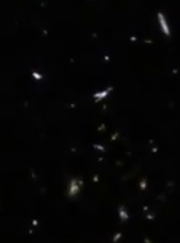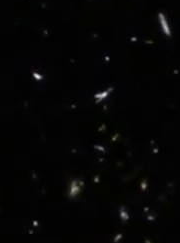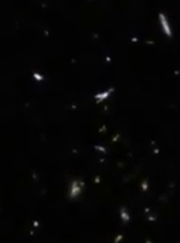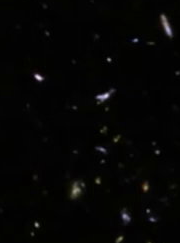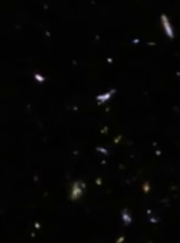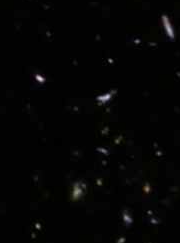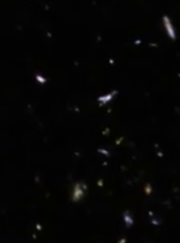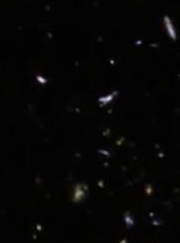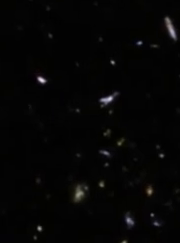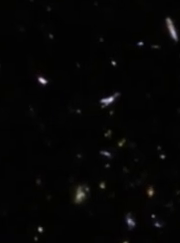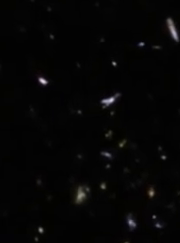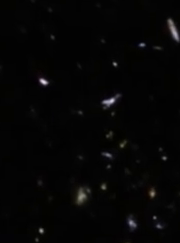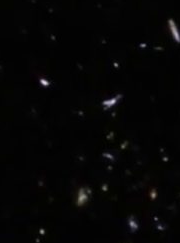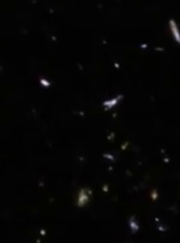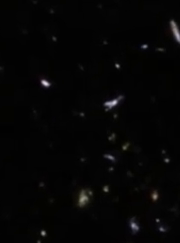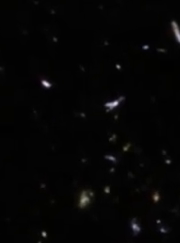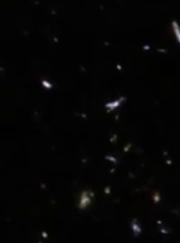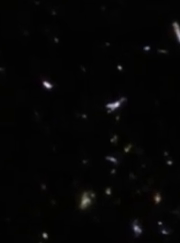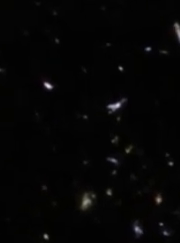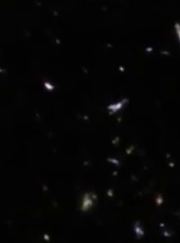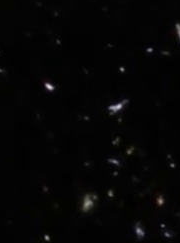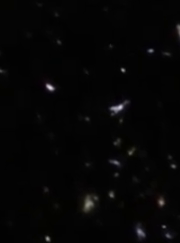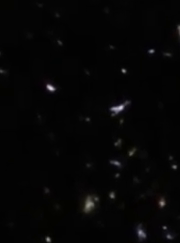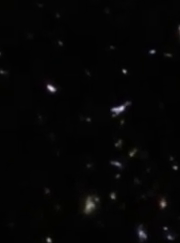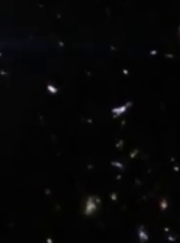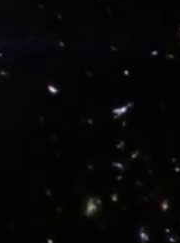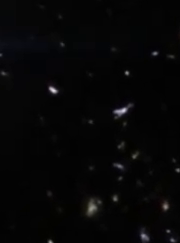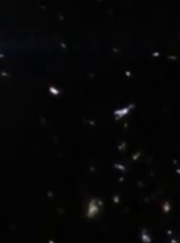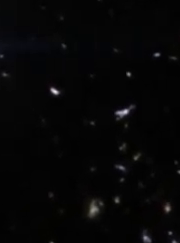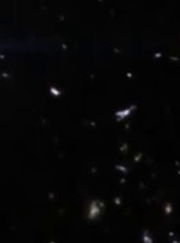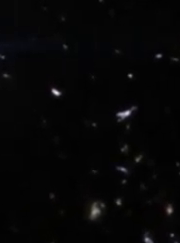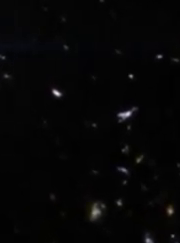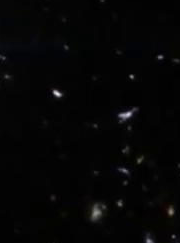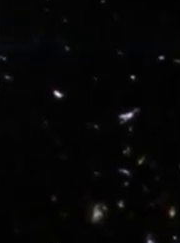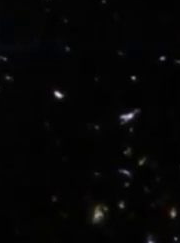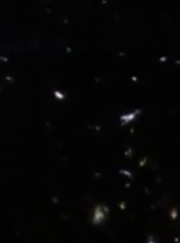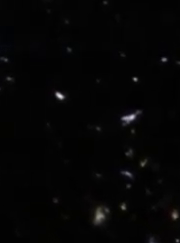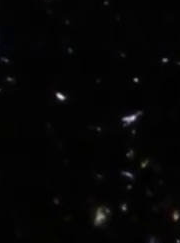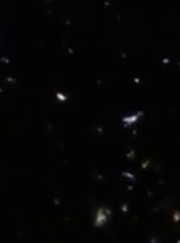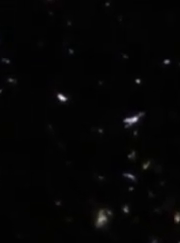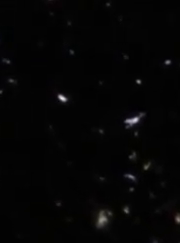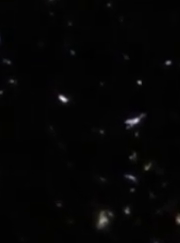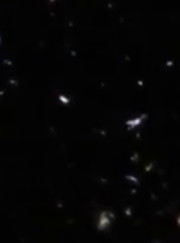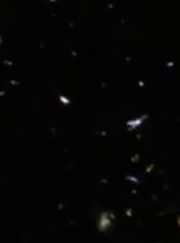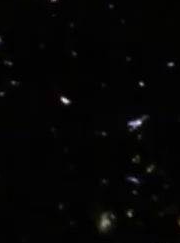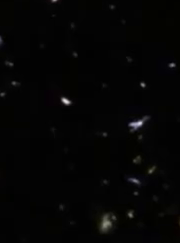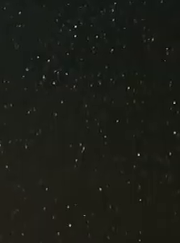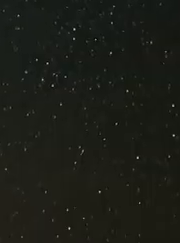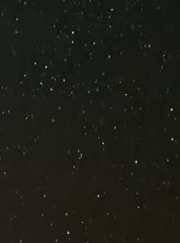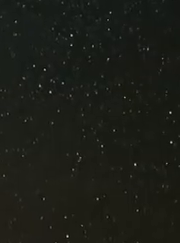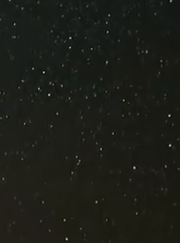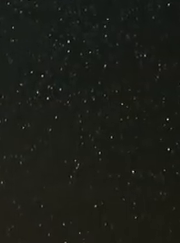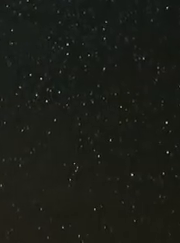supernovae, including measurements made from ESO's telescopes at La Silla and Paranal.